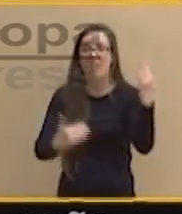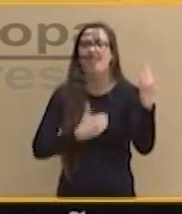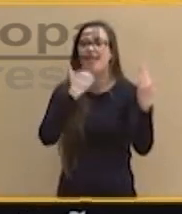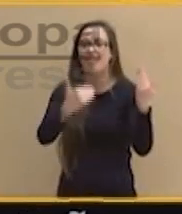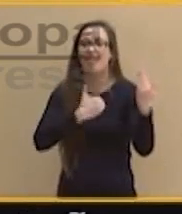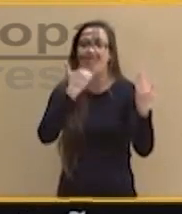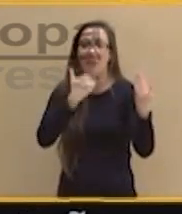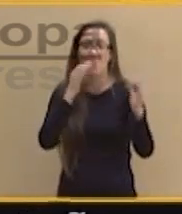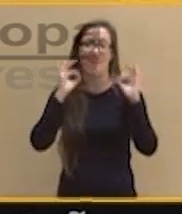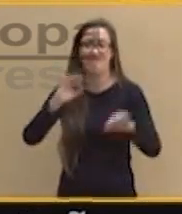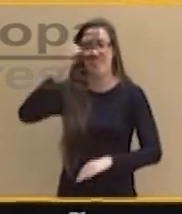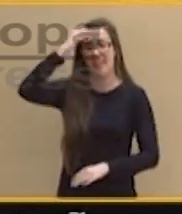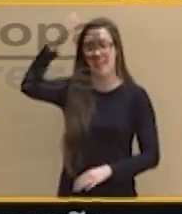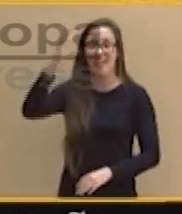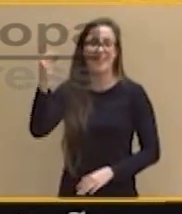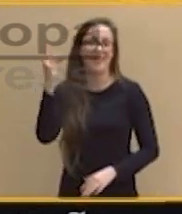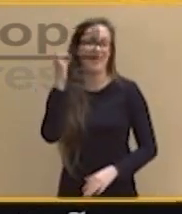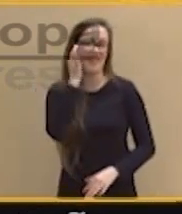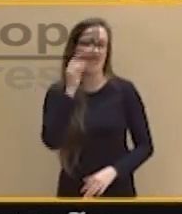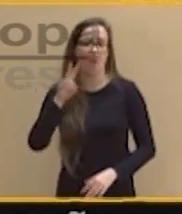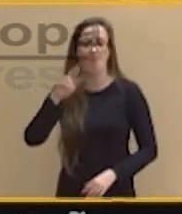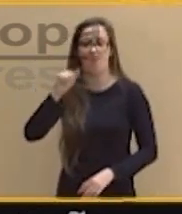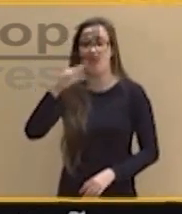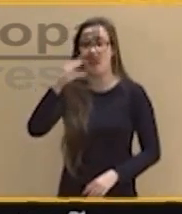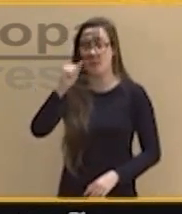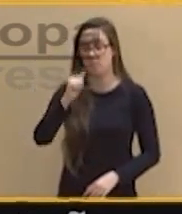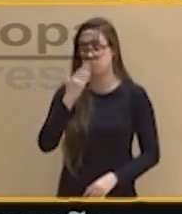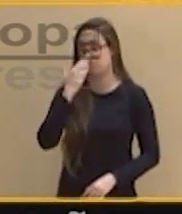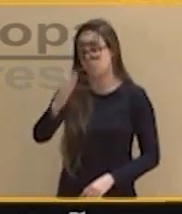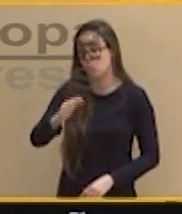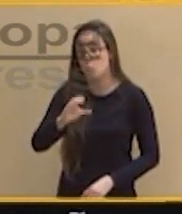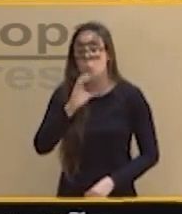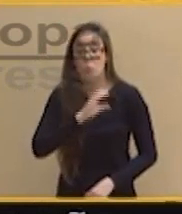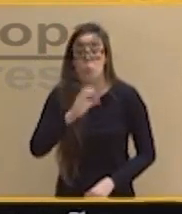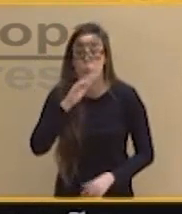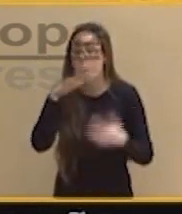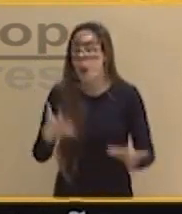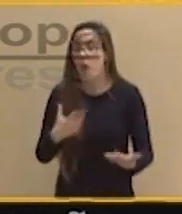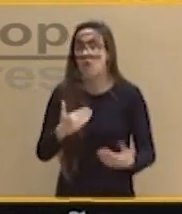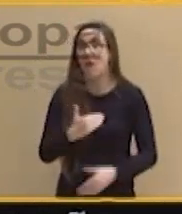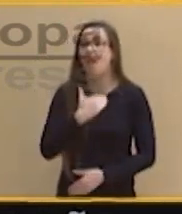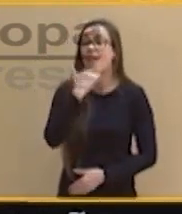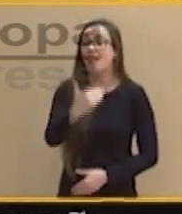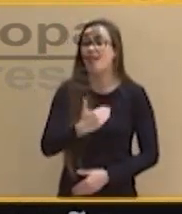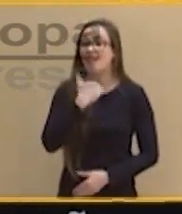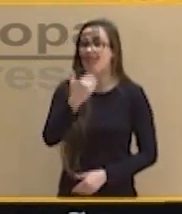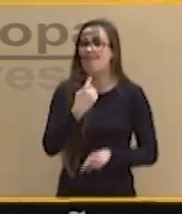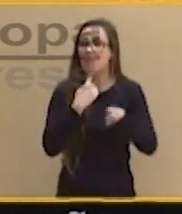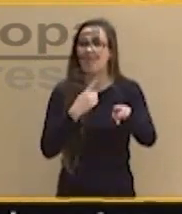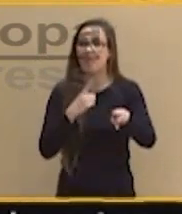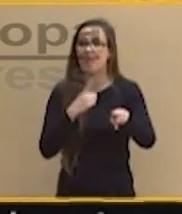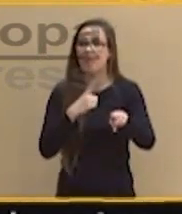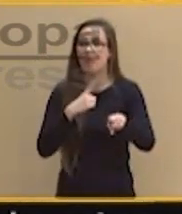No deja de ser curioso que hoy en día los zamoranos hayan decidido que el felón vellido tenga una calle con su nombre en la ciudad